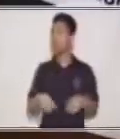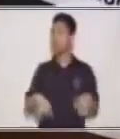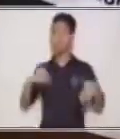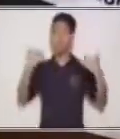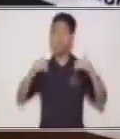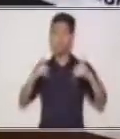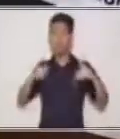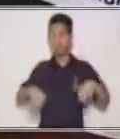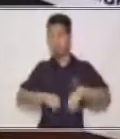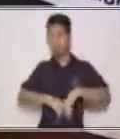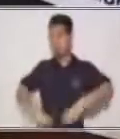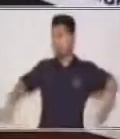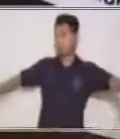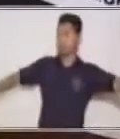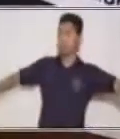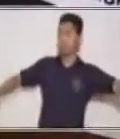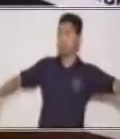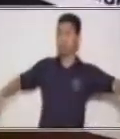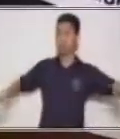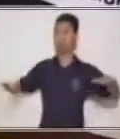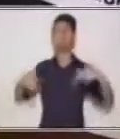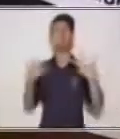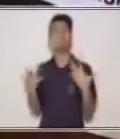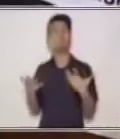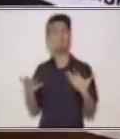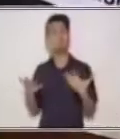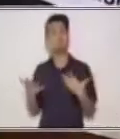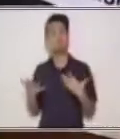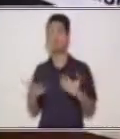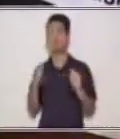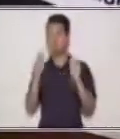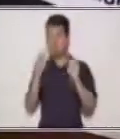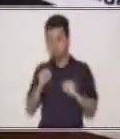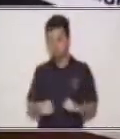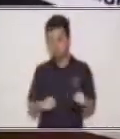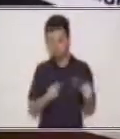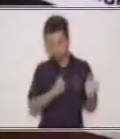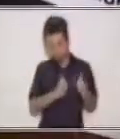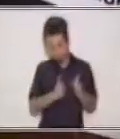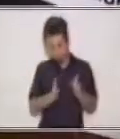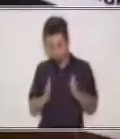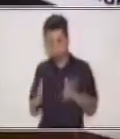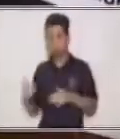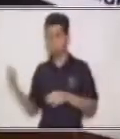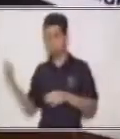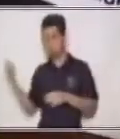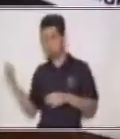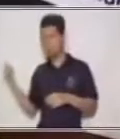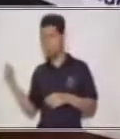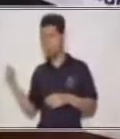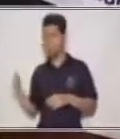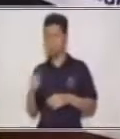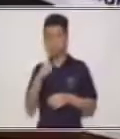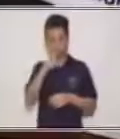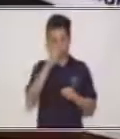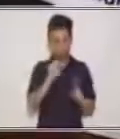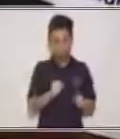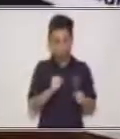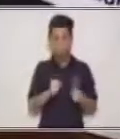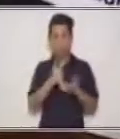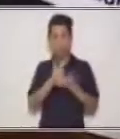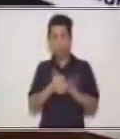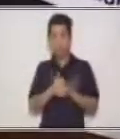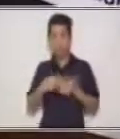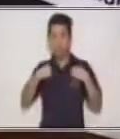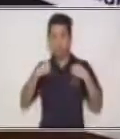dejaste por todos lados, ¿qué puedes hacer? Ah, ordenarlos. Puedes ayudar a doblar tu ropa, ¿sí? Vas, recoges la ropa